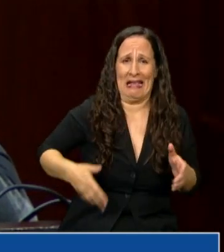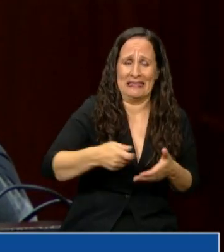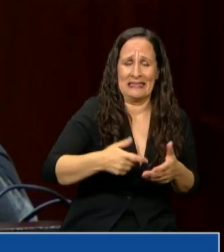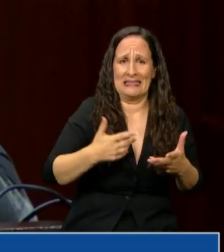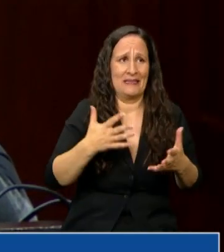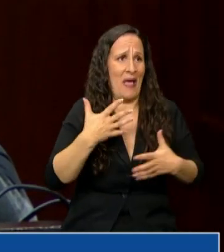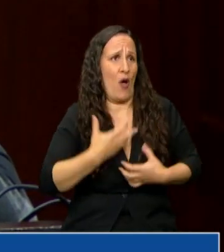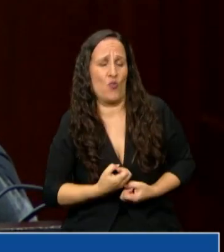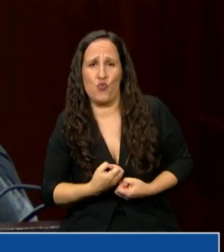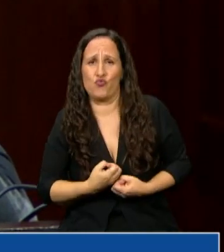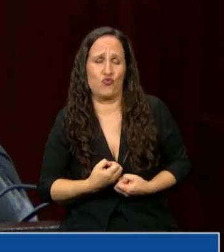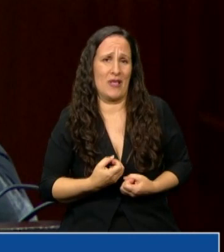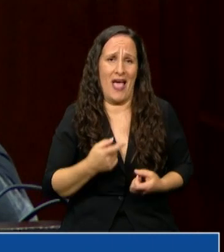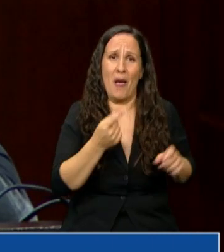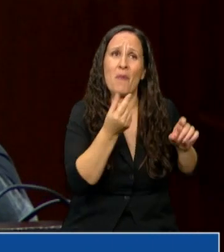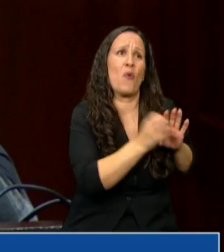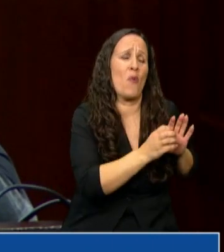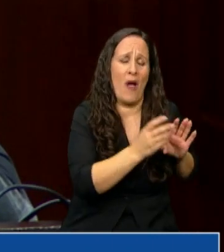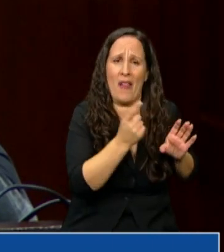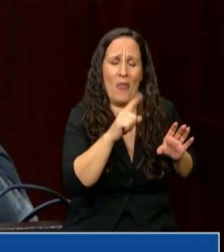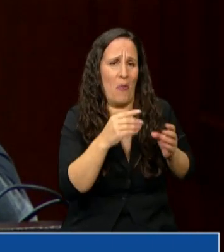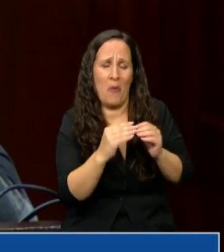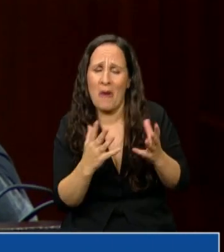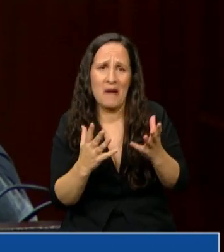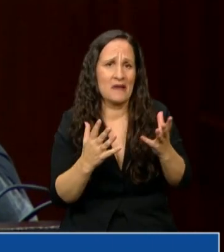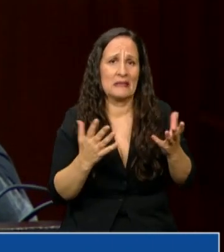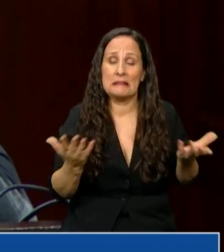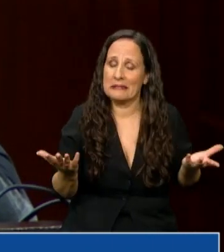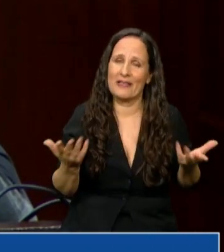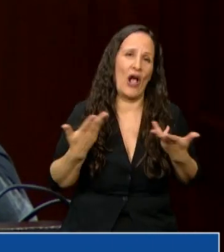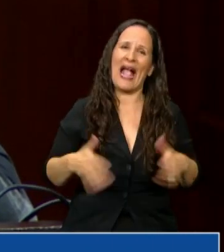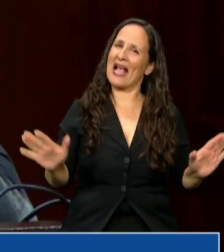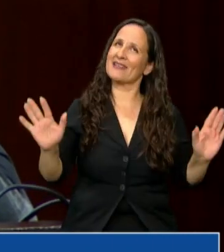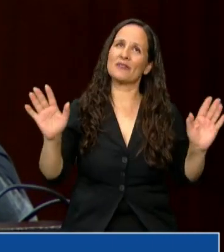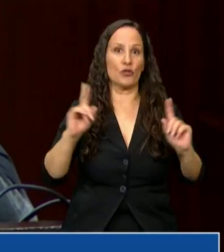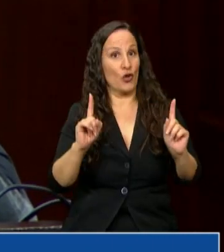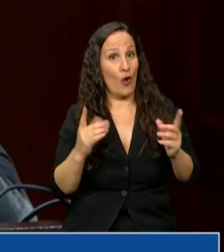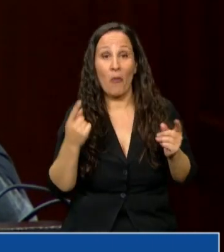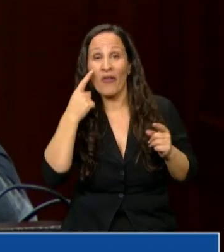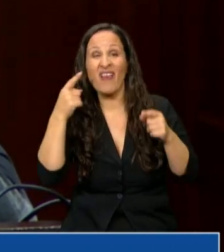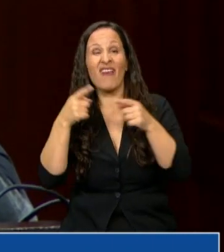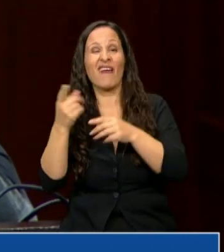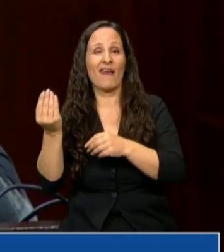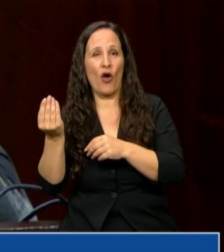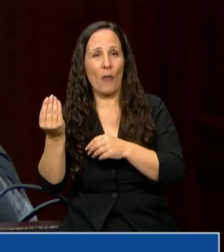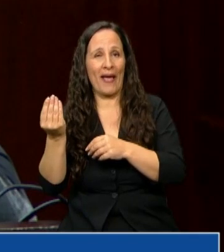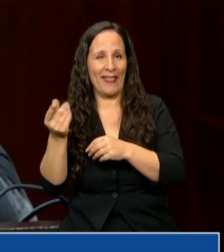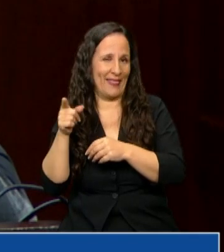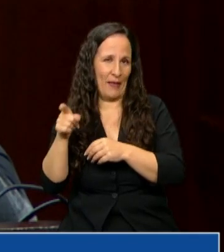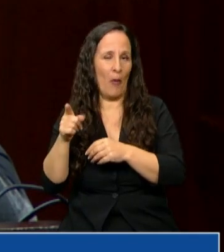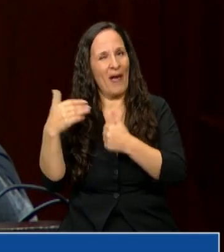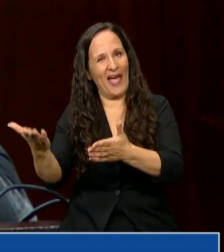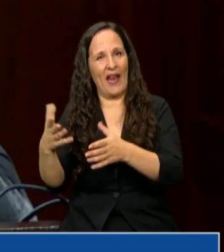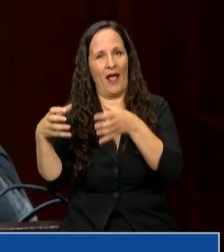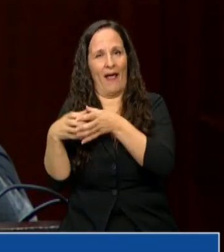angustia y también pone en riesgo a sus ahorros. Y todo esto no es casual, como decía, porque tiene que ver con los intereses a quienes representan. Y cuando